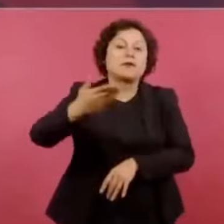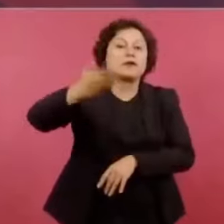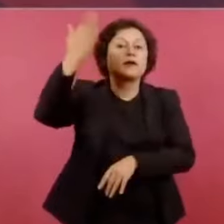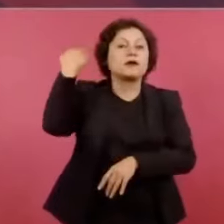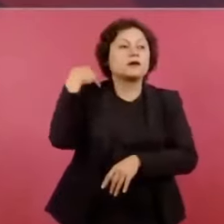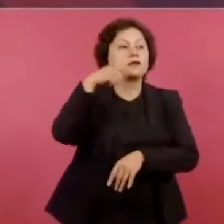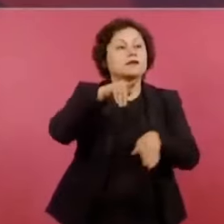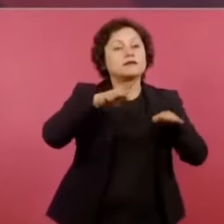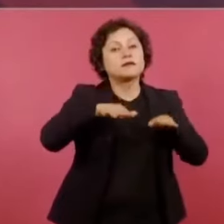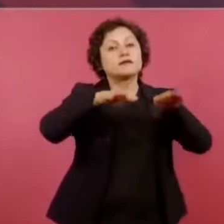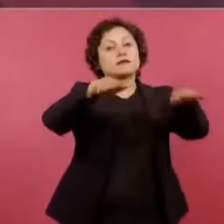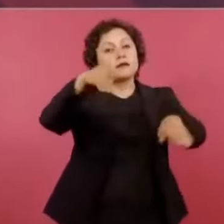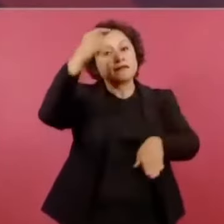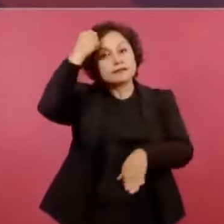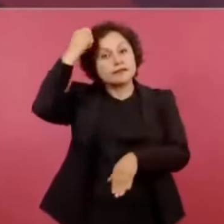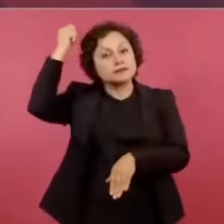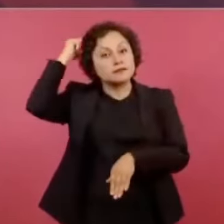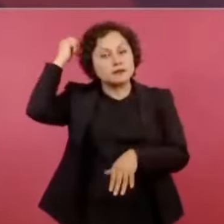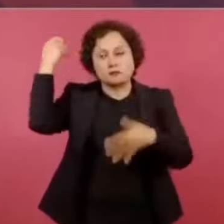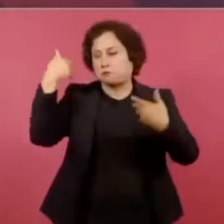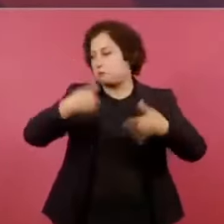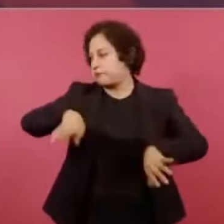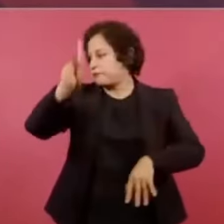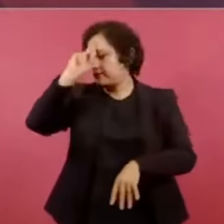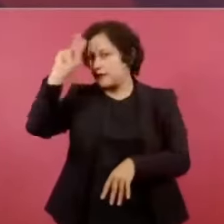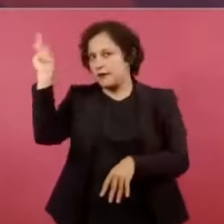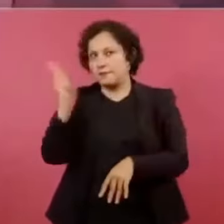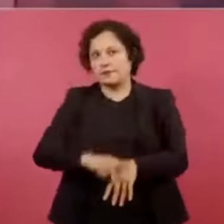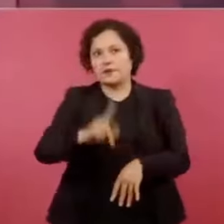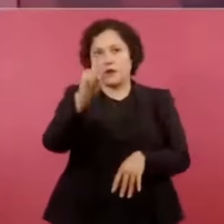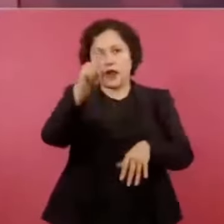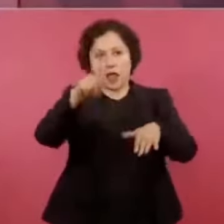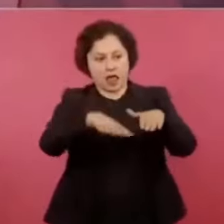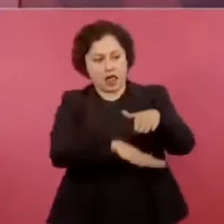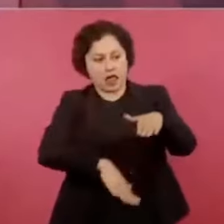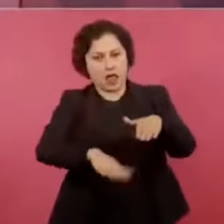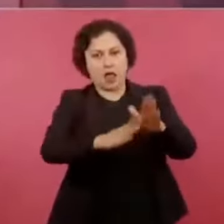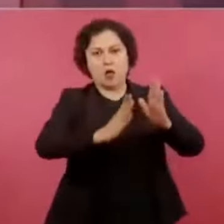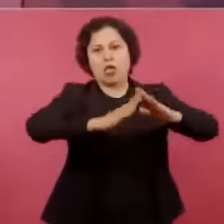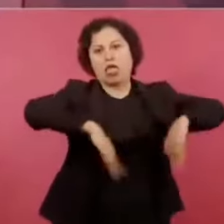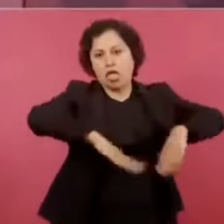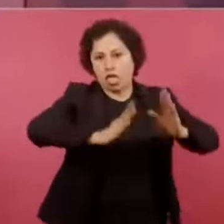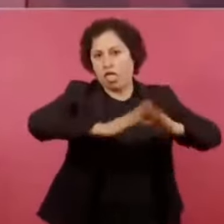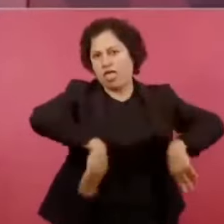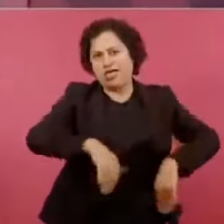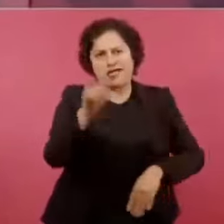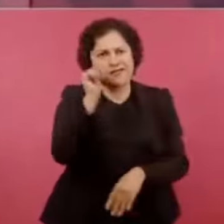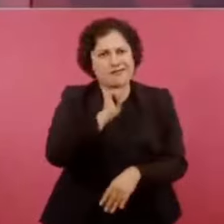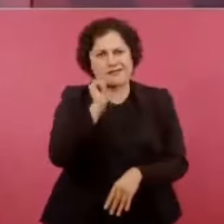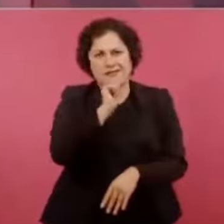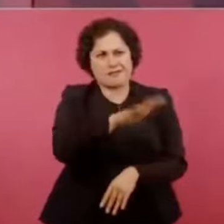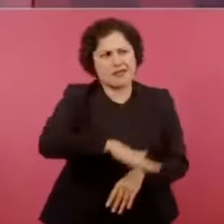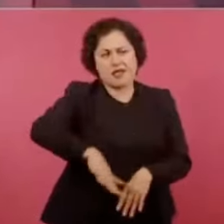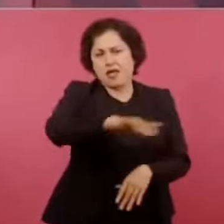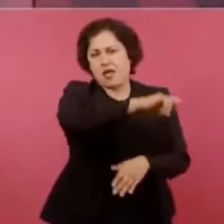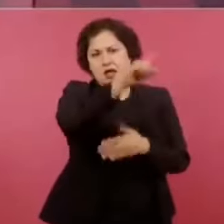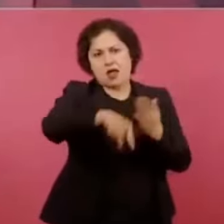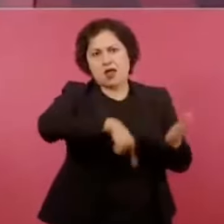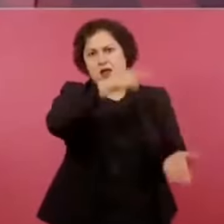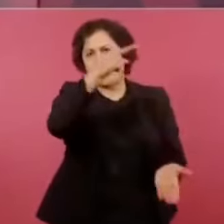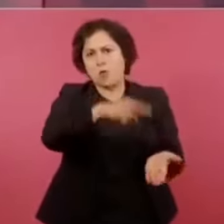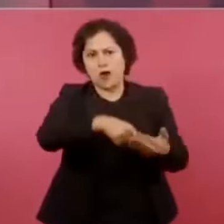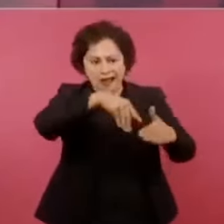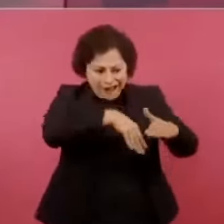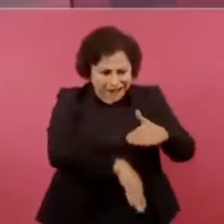constantes, se está hundiendo siempre. Entonces, no se puede